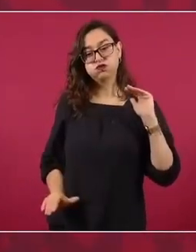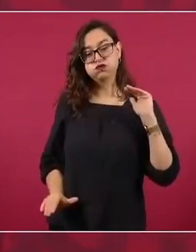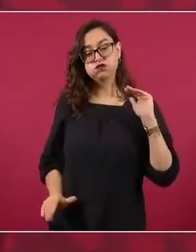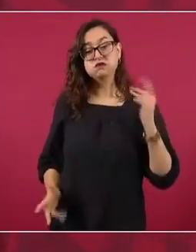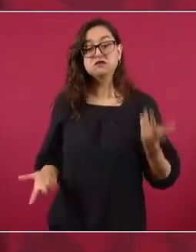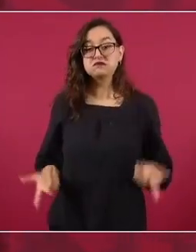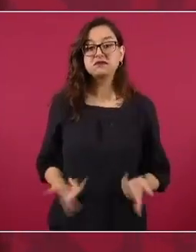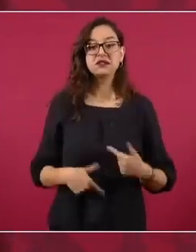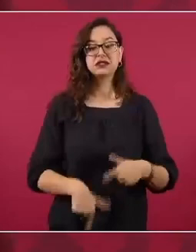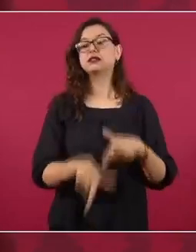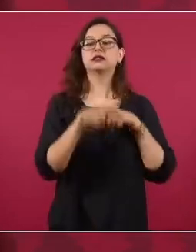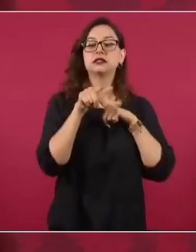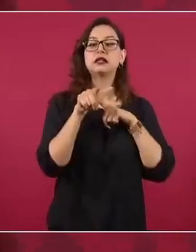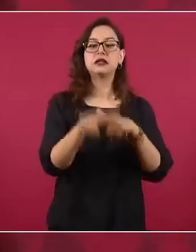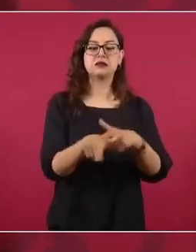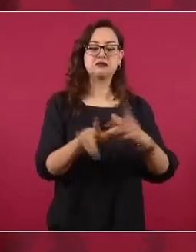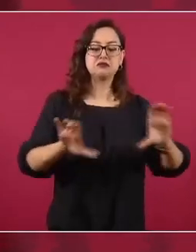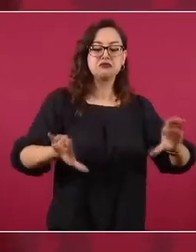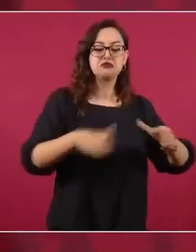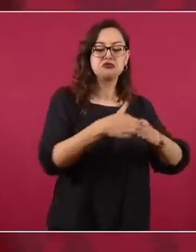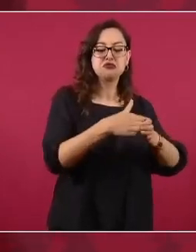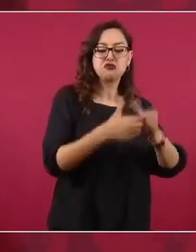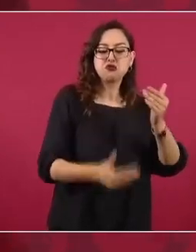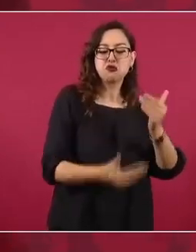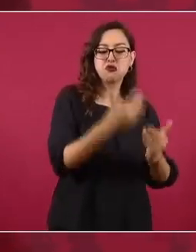Unos cuantos, una minoría